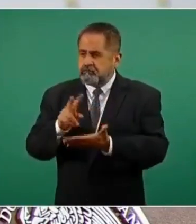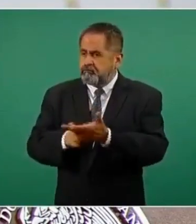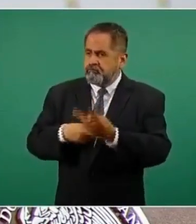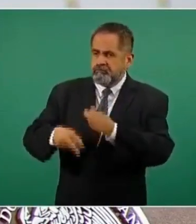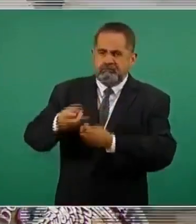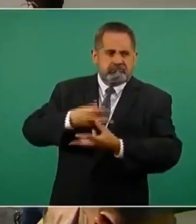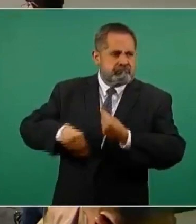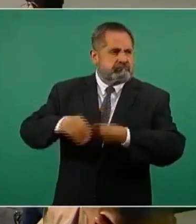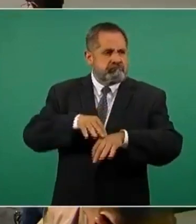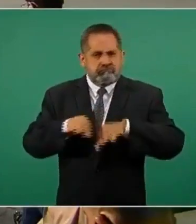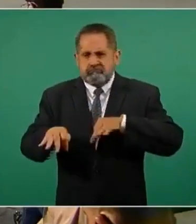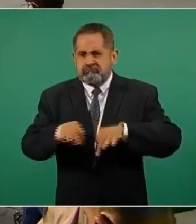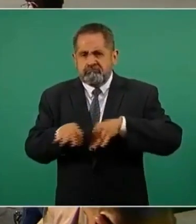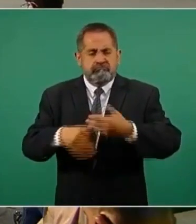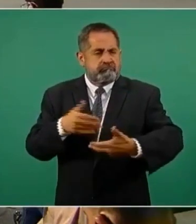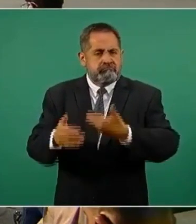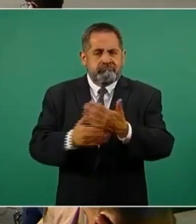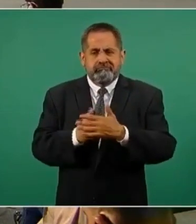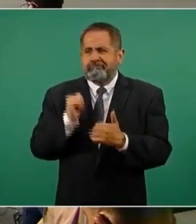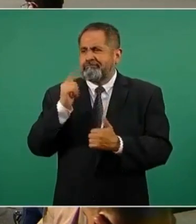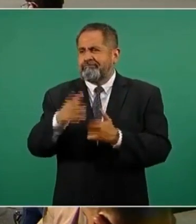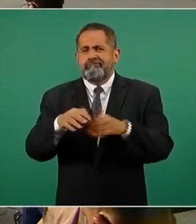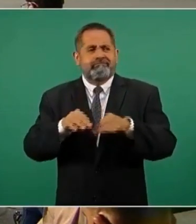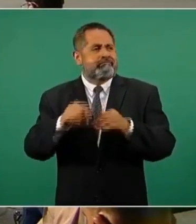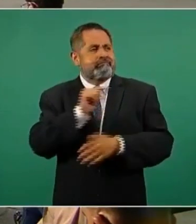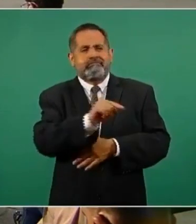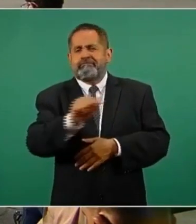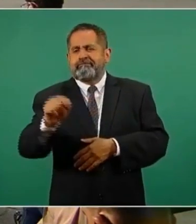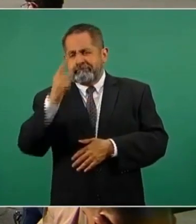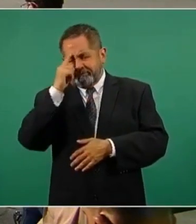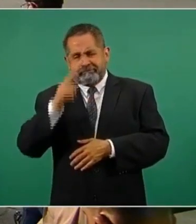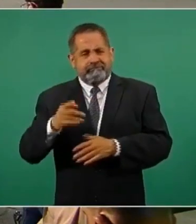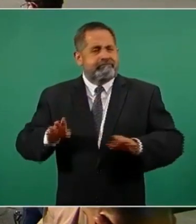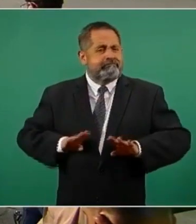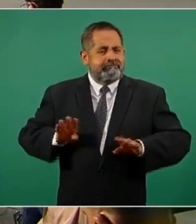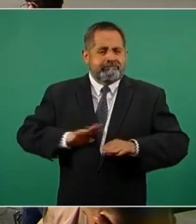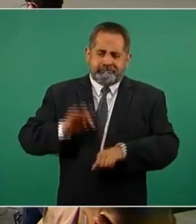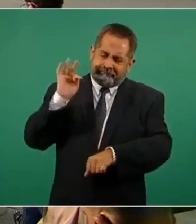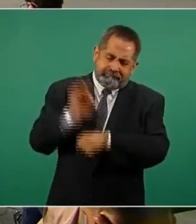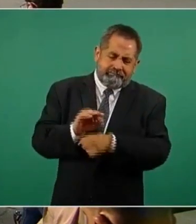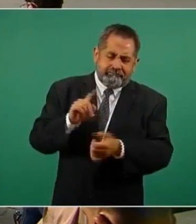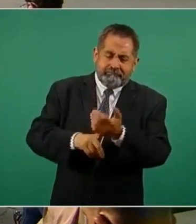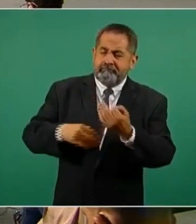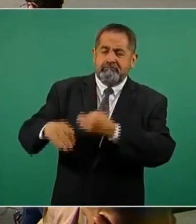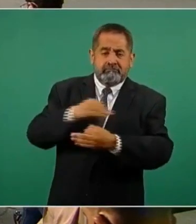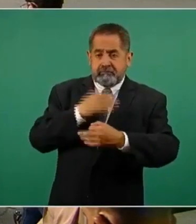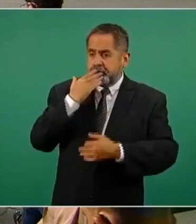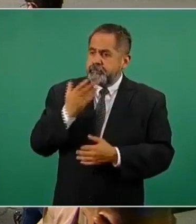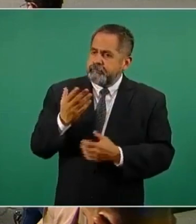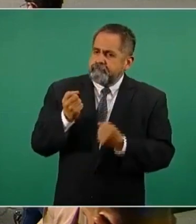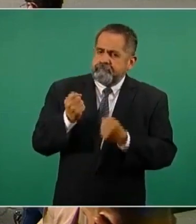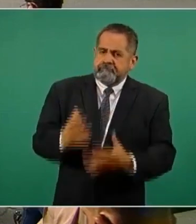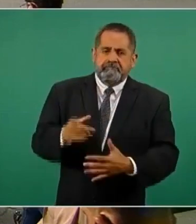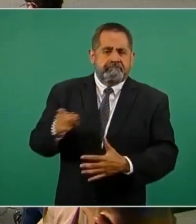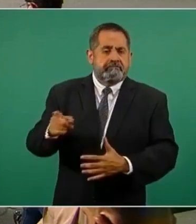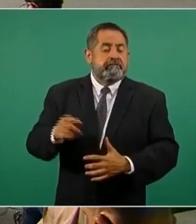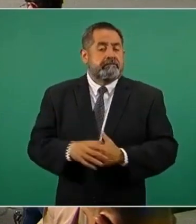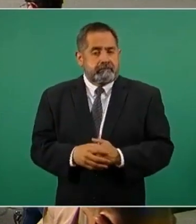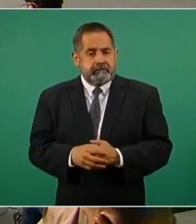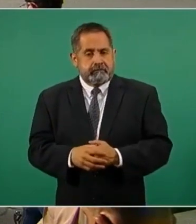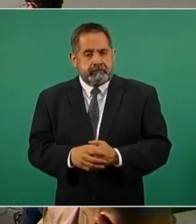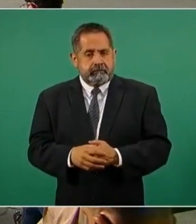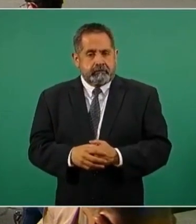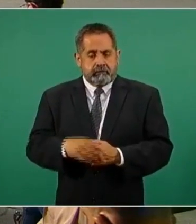pueden iniciar construcciones de todo tipo en México para beneficio de todos. Yo le decía a los